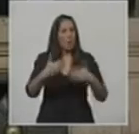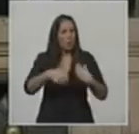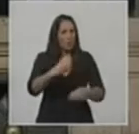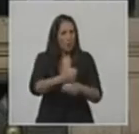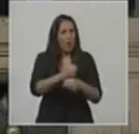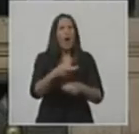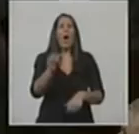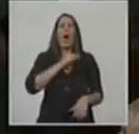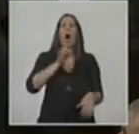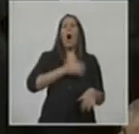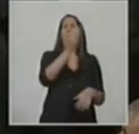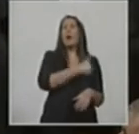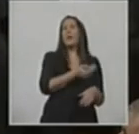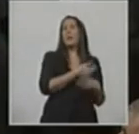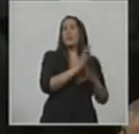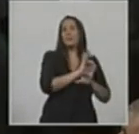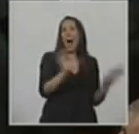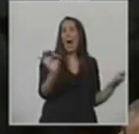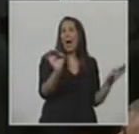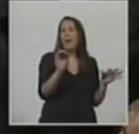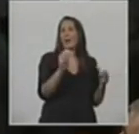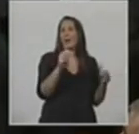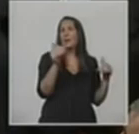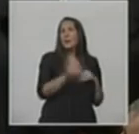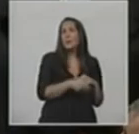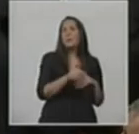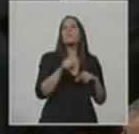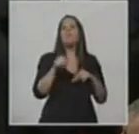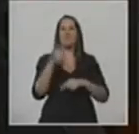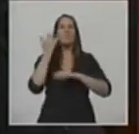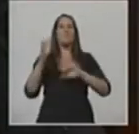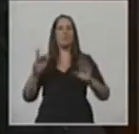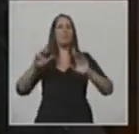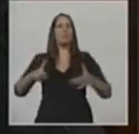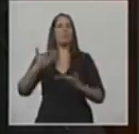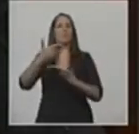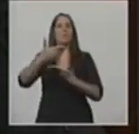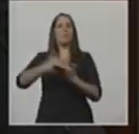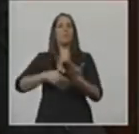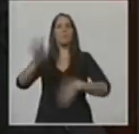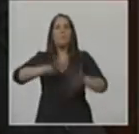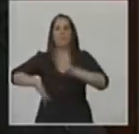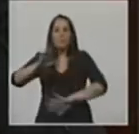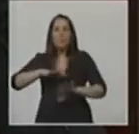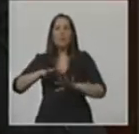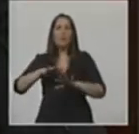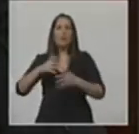postergación, desarrollaremos inversiones públicas de infraestructura productiva y social.